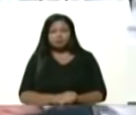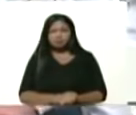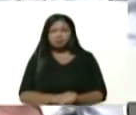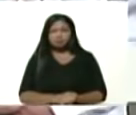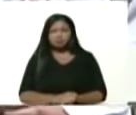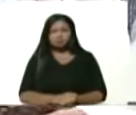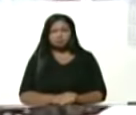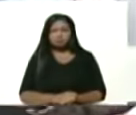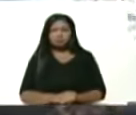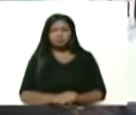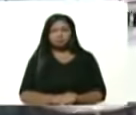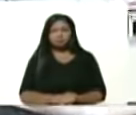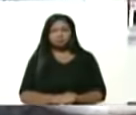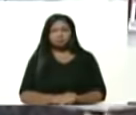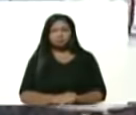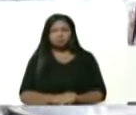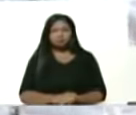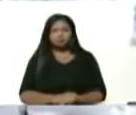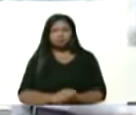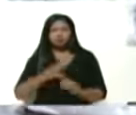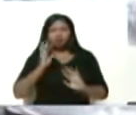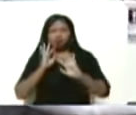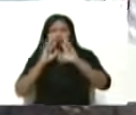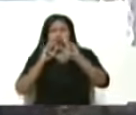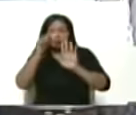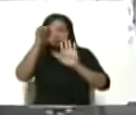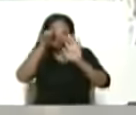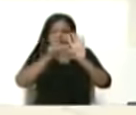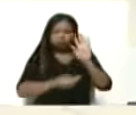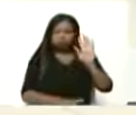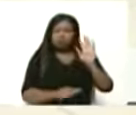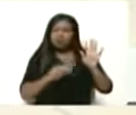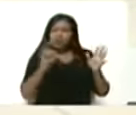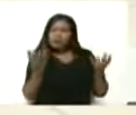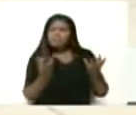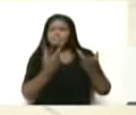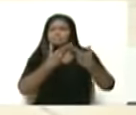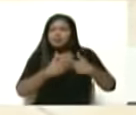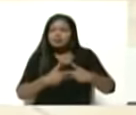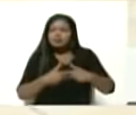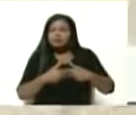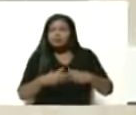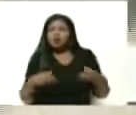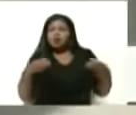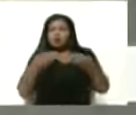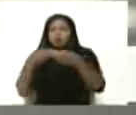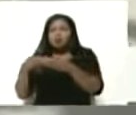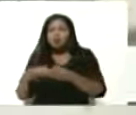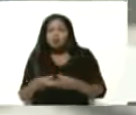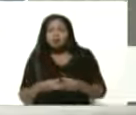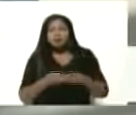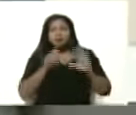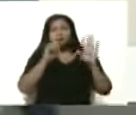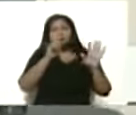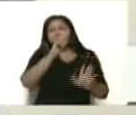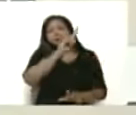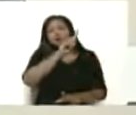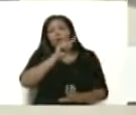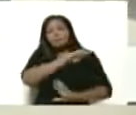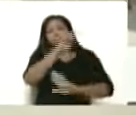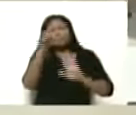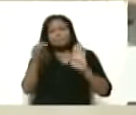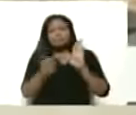A ver y le cuento un poco esta empresa está conformada por una junta directiva de 100% de mujeres